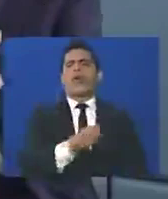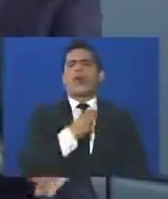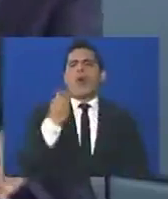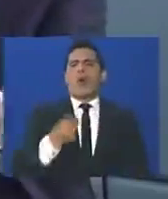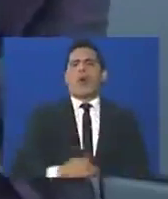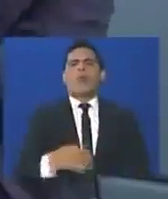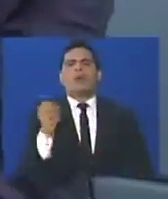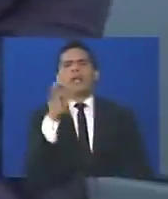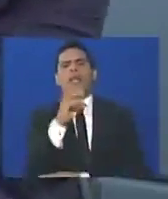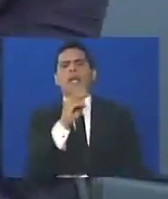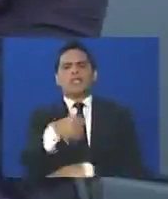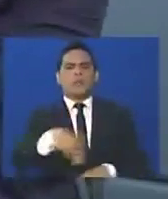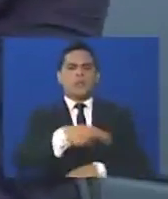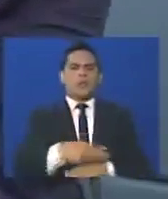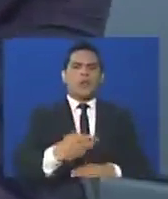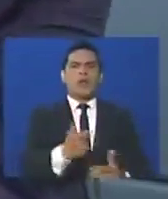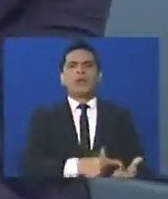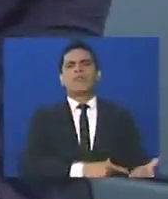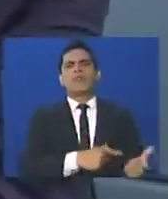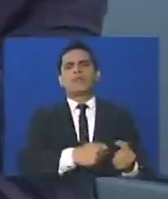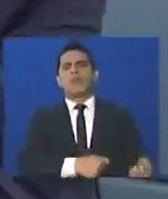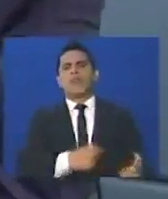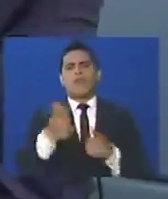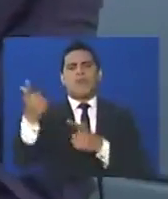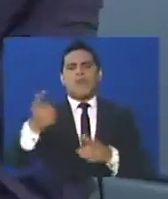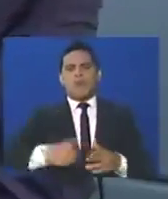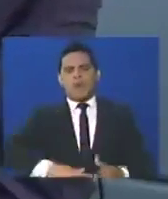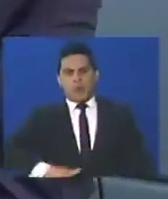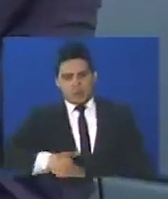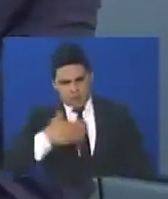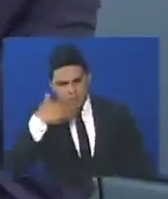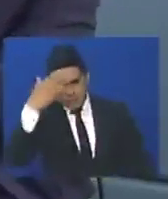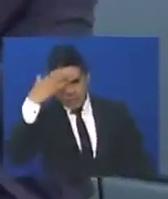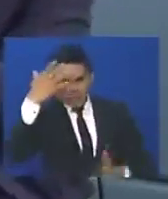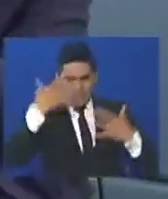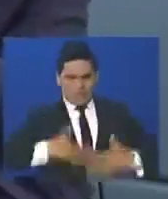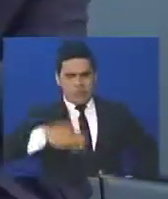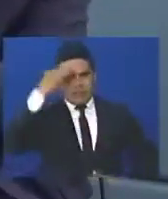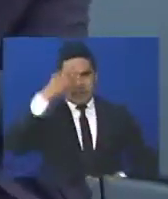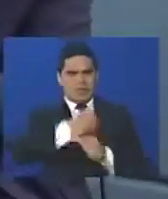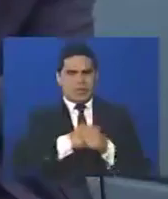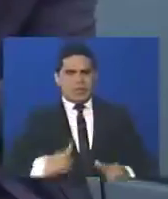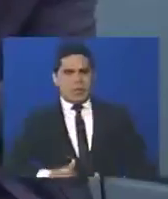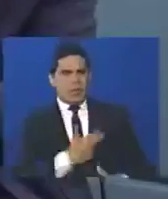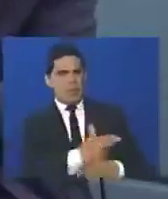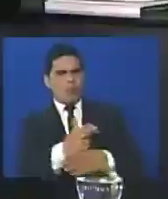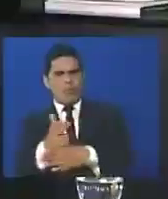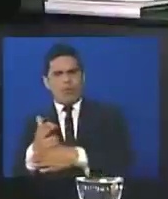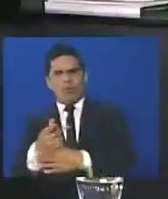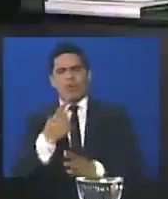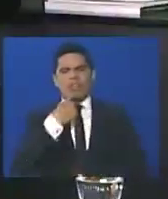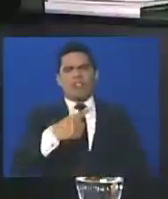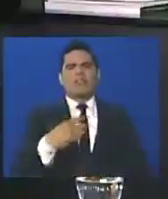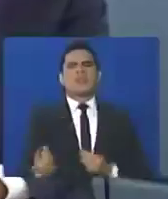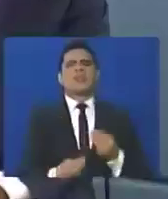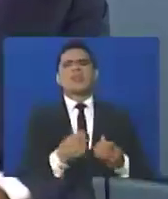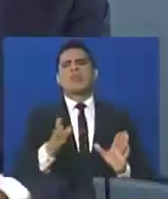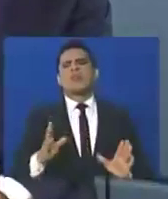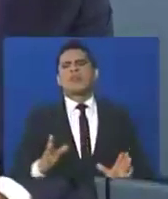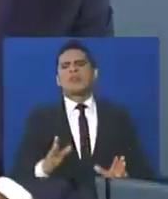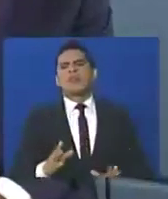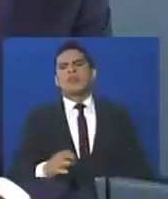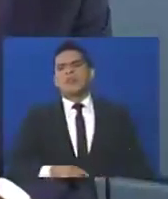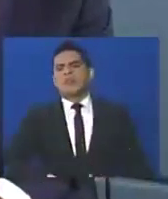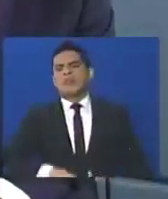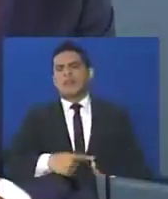de la Asamblea Nacional, se fue para allá, para el Líbano, para Siria, a ponerse un uniforme de su país y a guerrear, ese no fue, ese no fue que